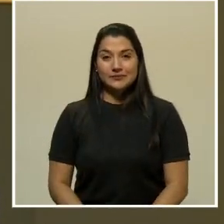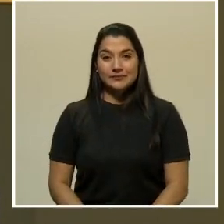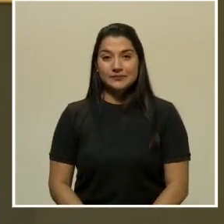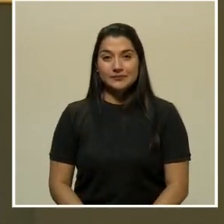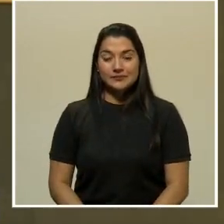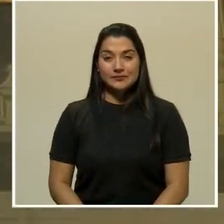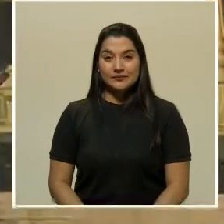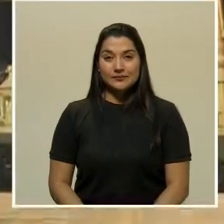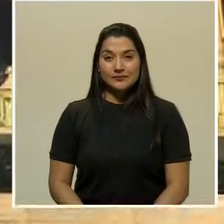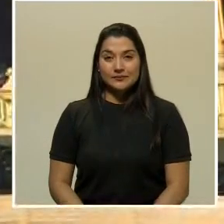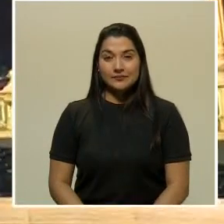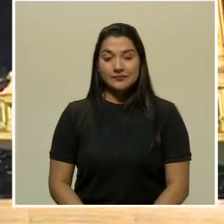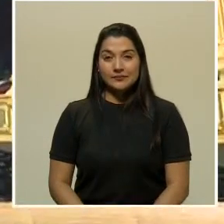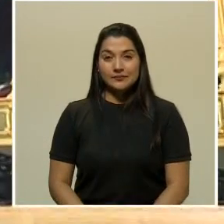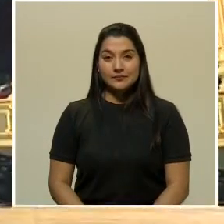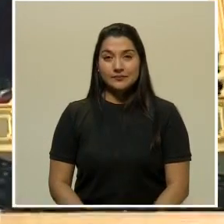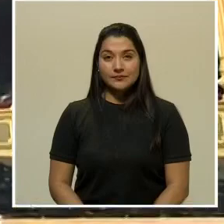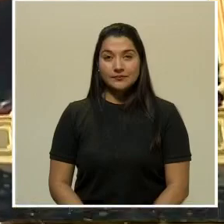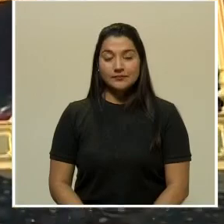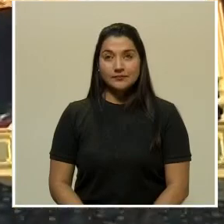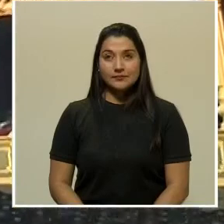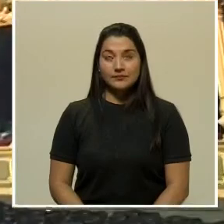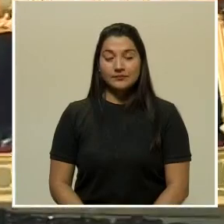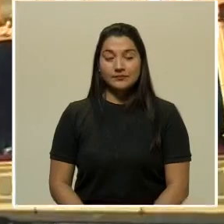Gracias. Gracias.